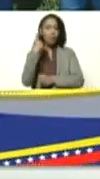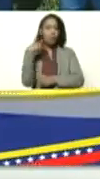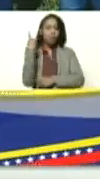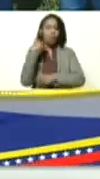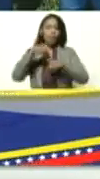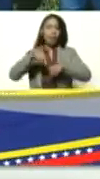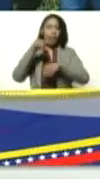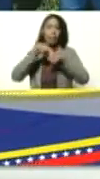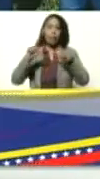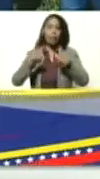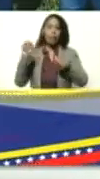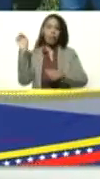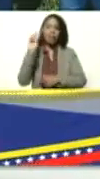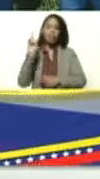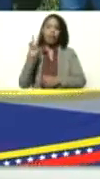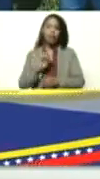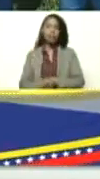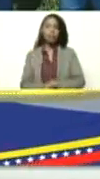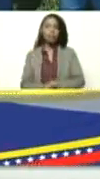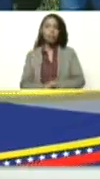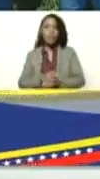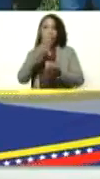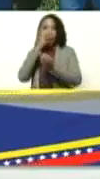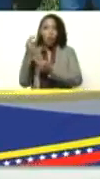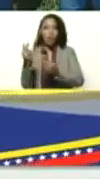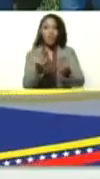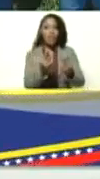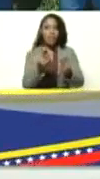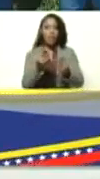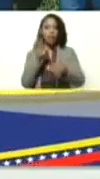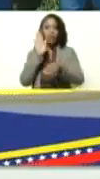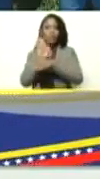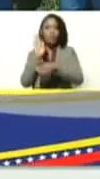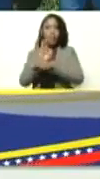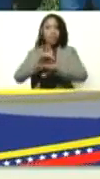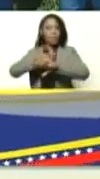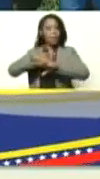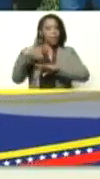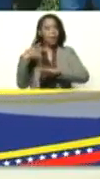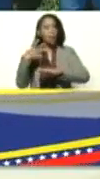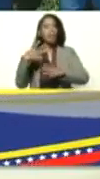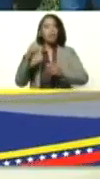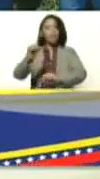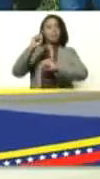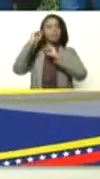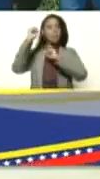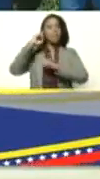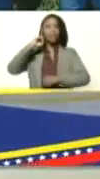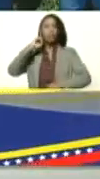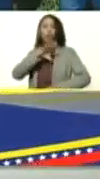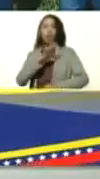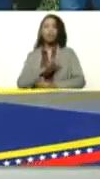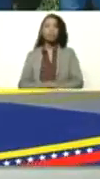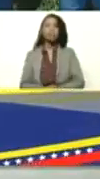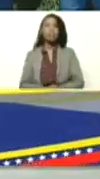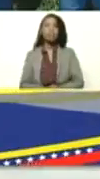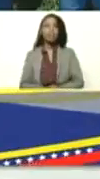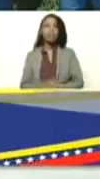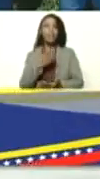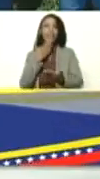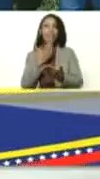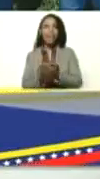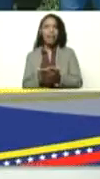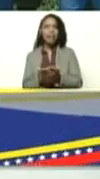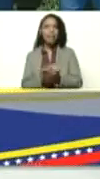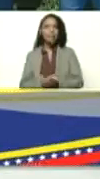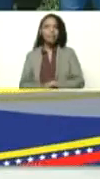tierra Venezuela esta tierra bendita sagrada heroica histórica gracias gracias